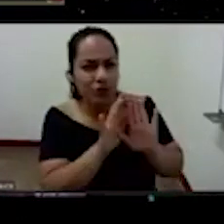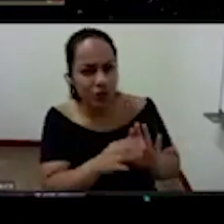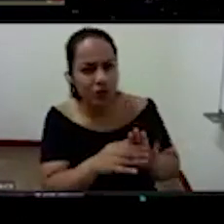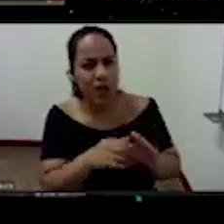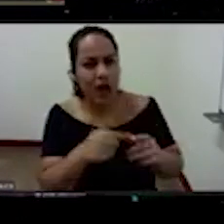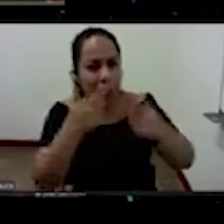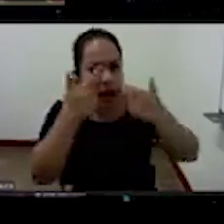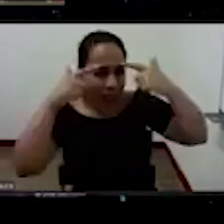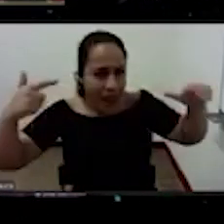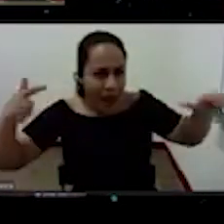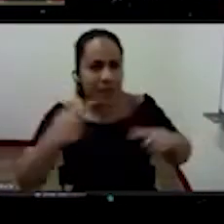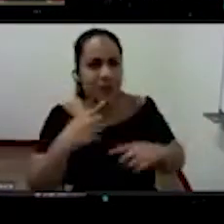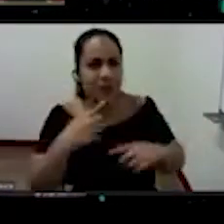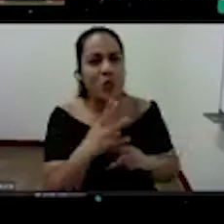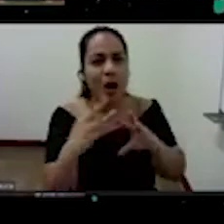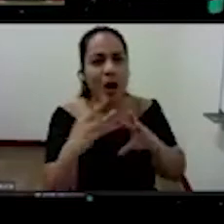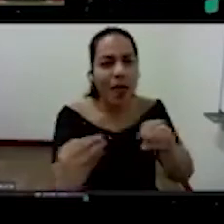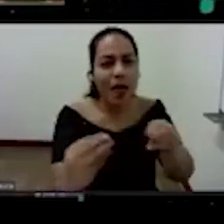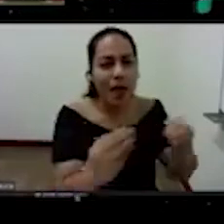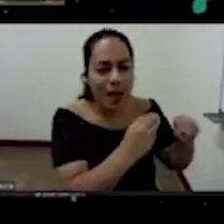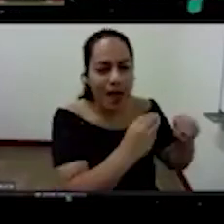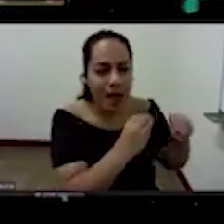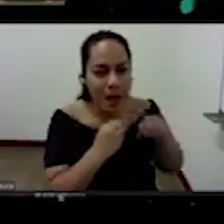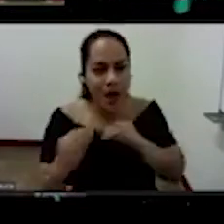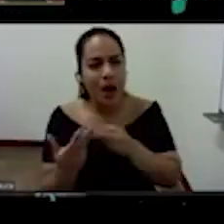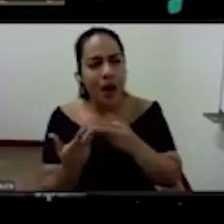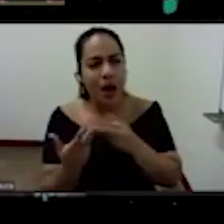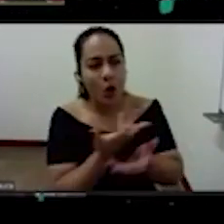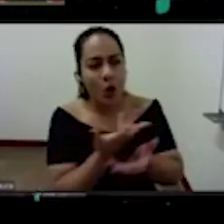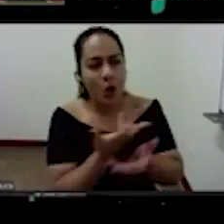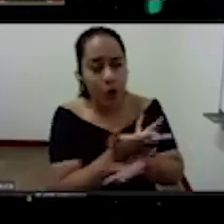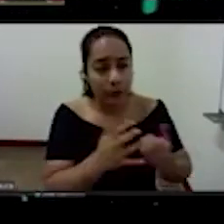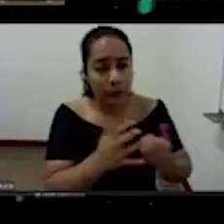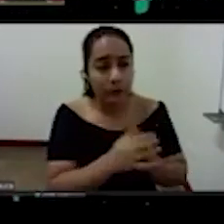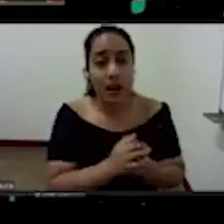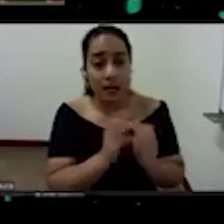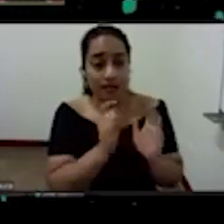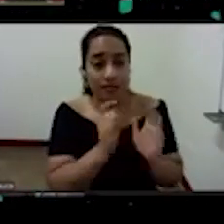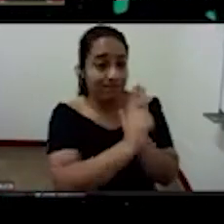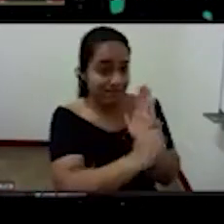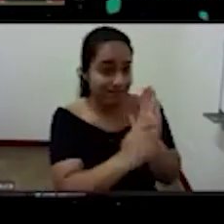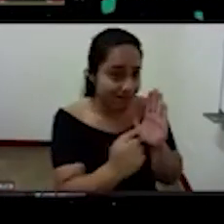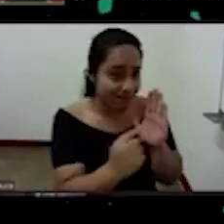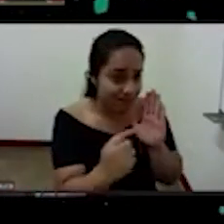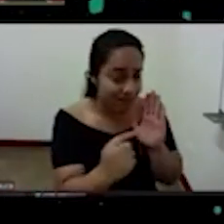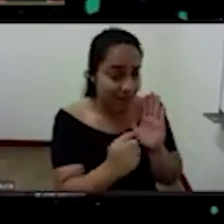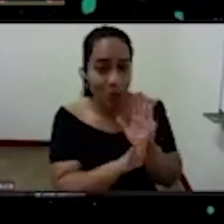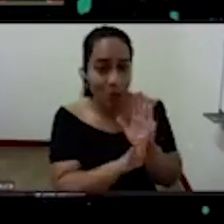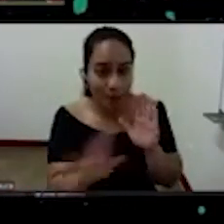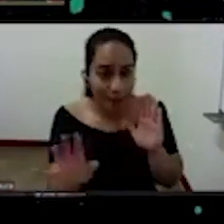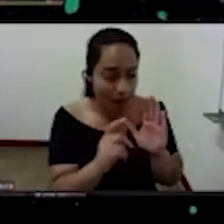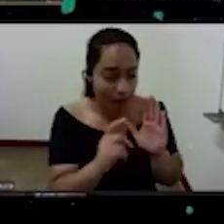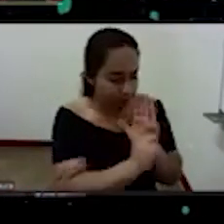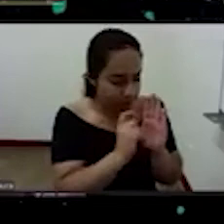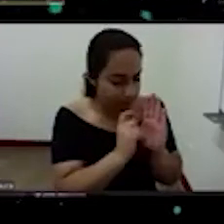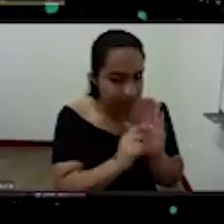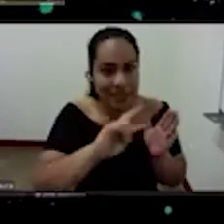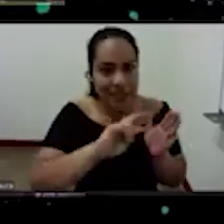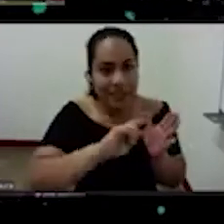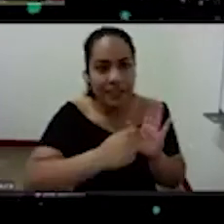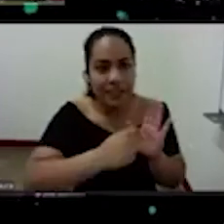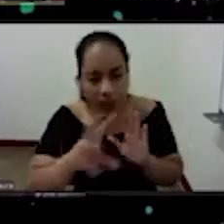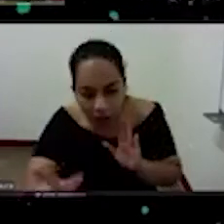habla de la voz la escritura solo es la transcripción con